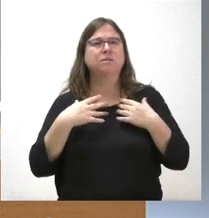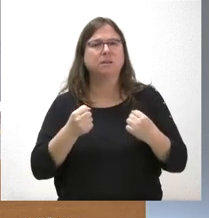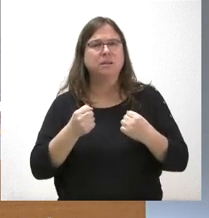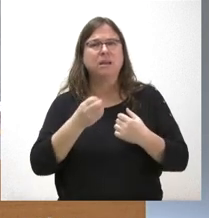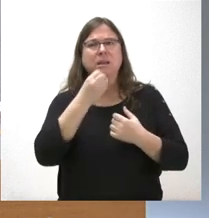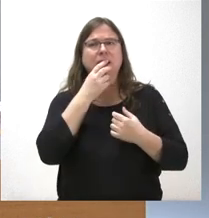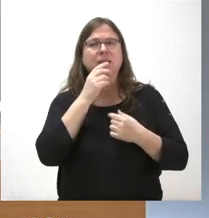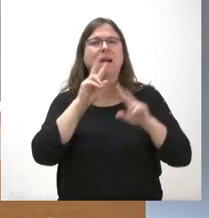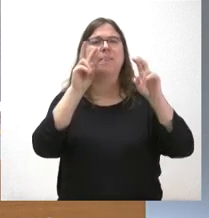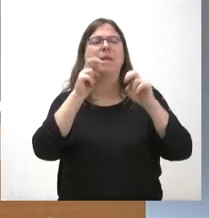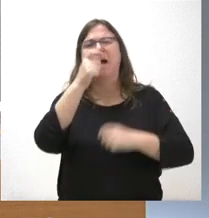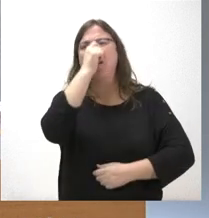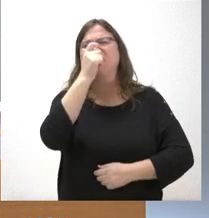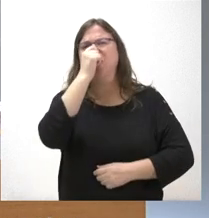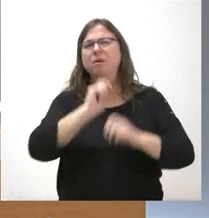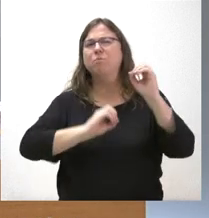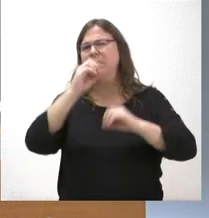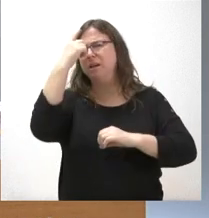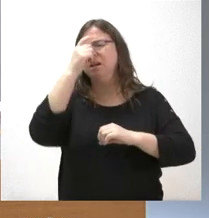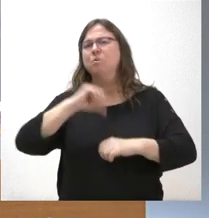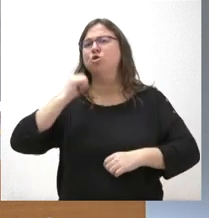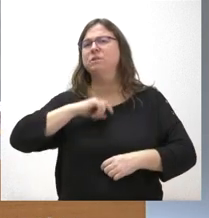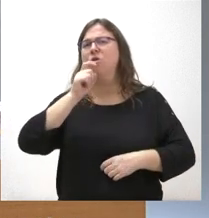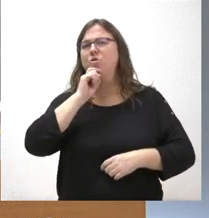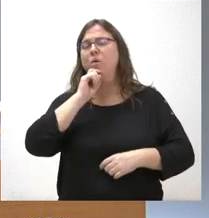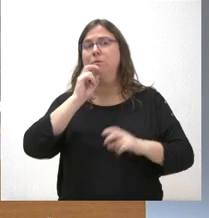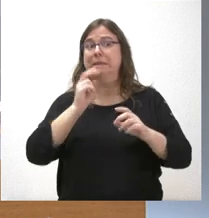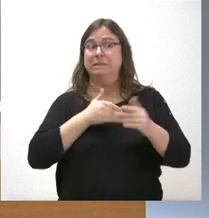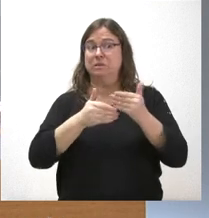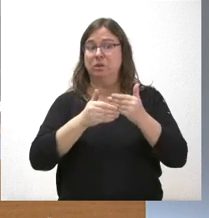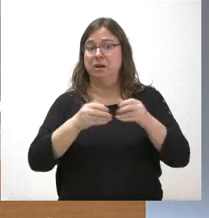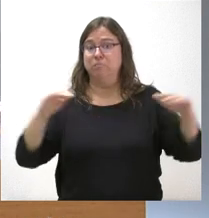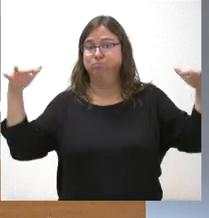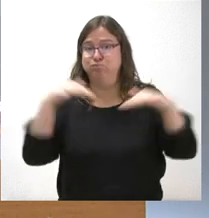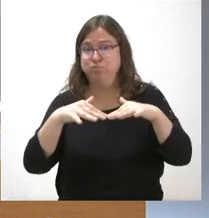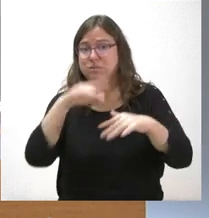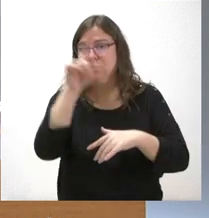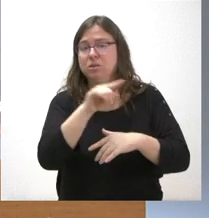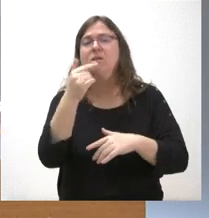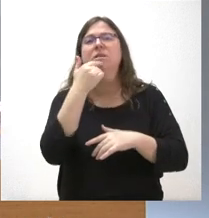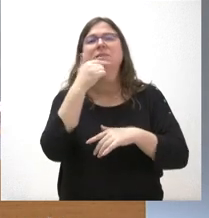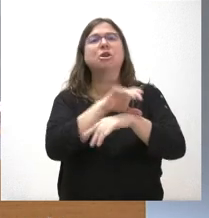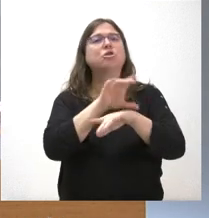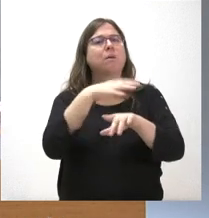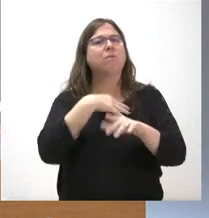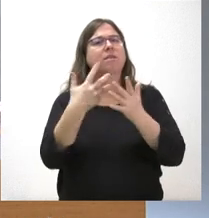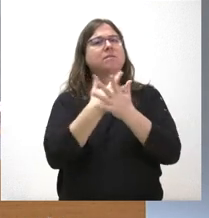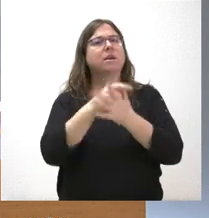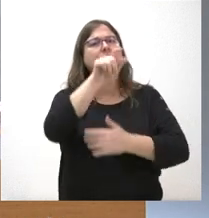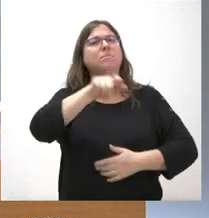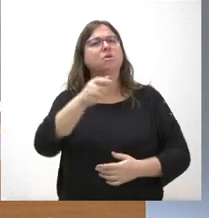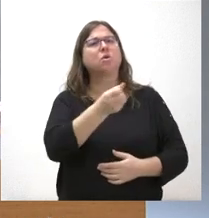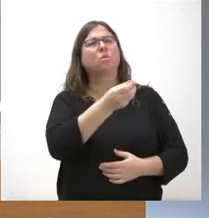la incidencia de la gripe en los hospitales, si se prevé un estrés en estos centros. Y luego, a la consejera, si nos puede concretar cuántas personas